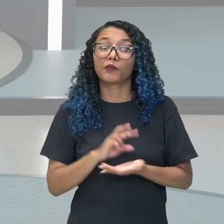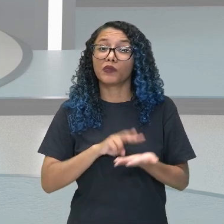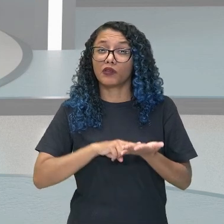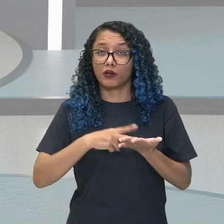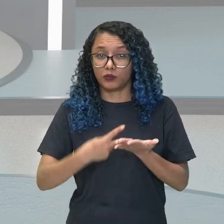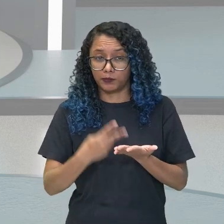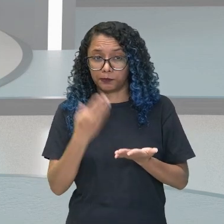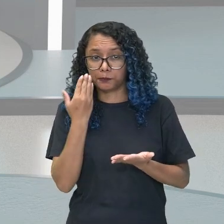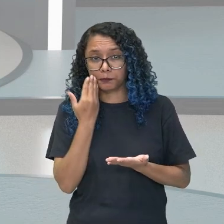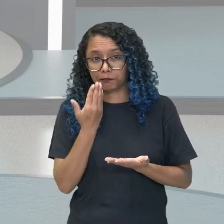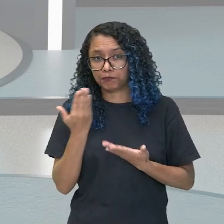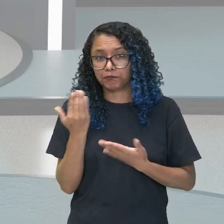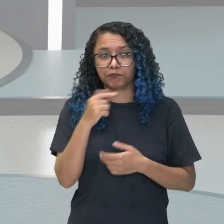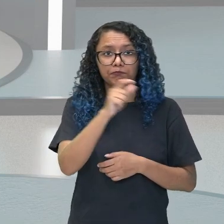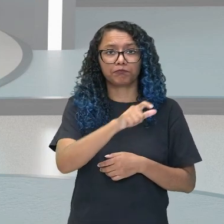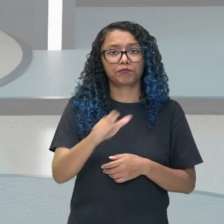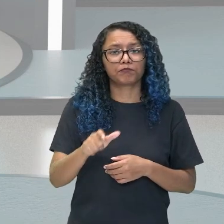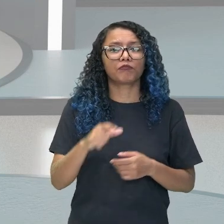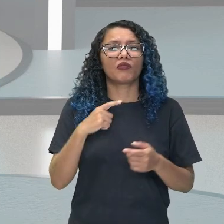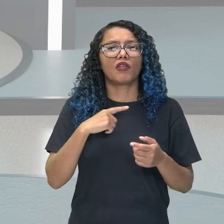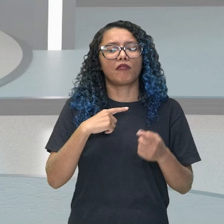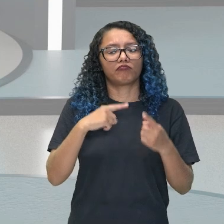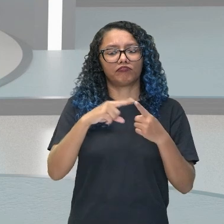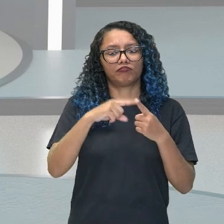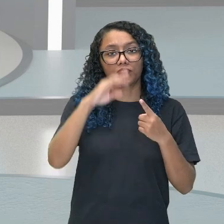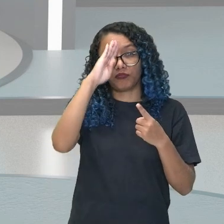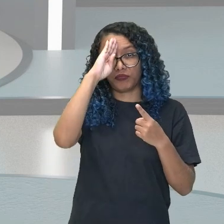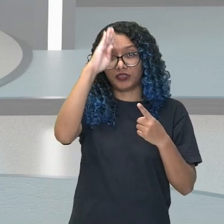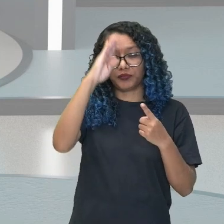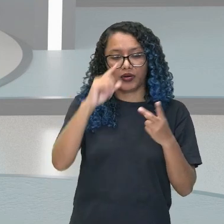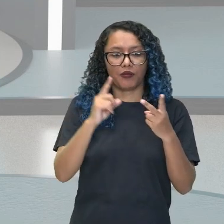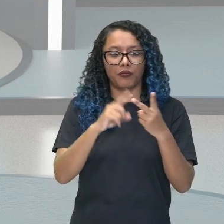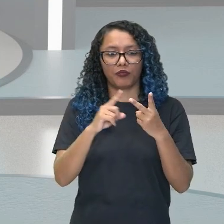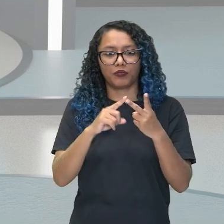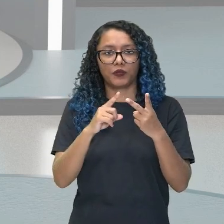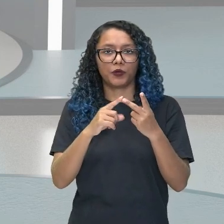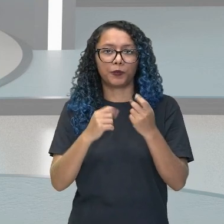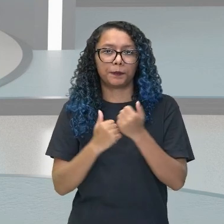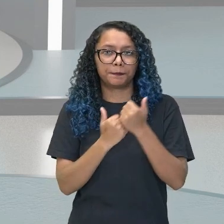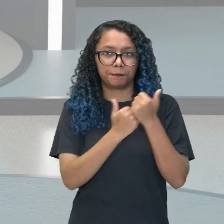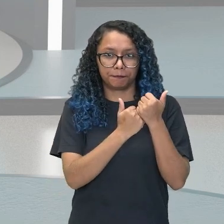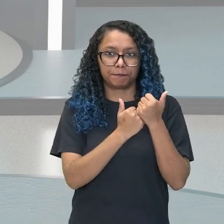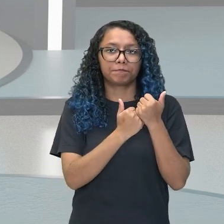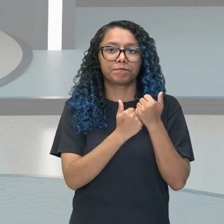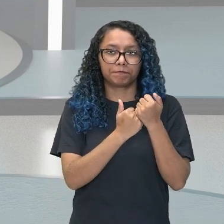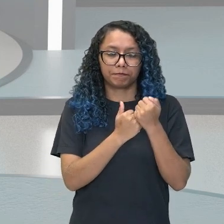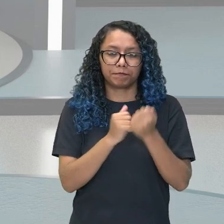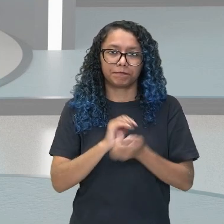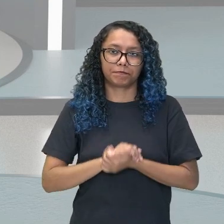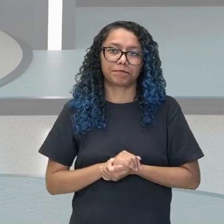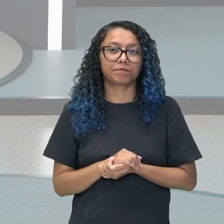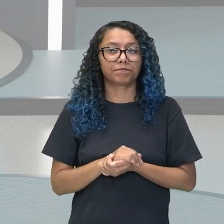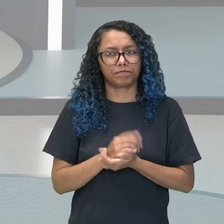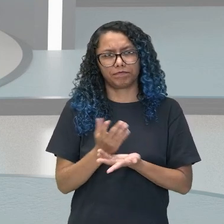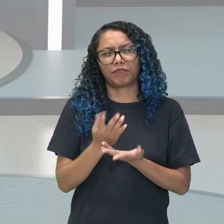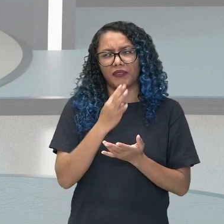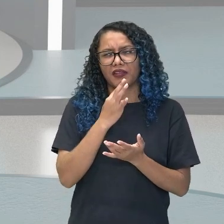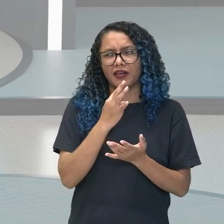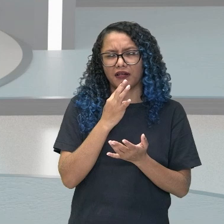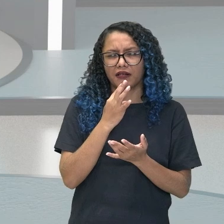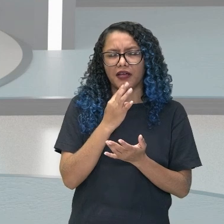los personajes, nosotros tenemos los principales y los secundarios, como toda buena historia que nosotros conocemos.